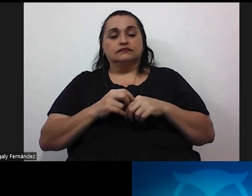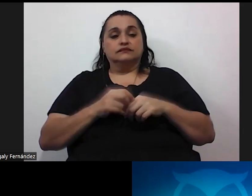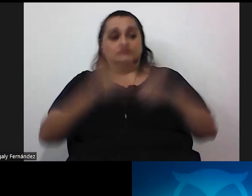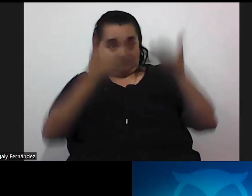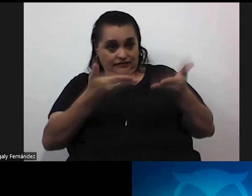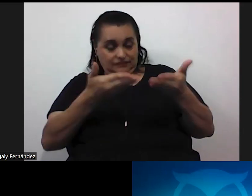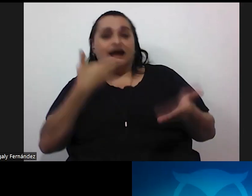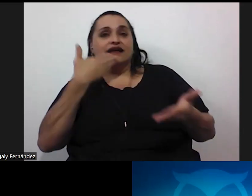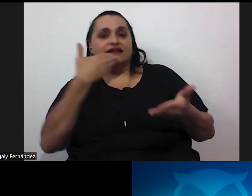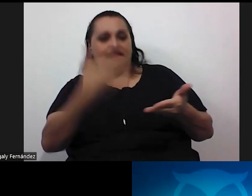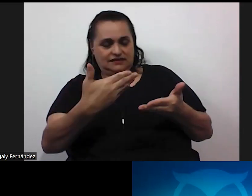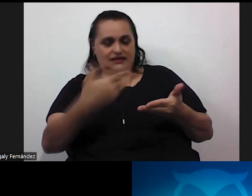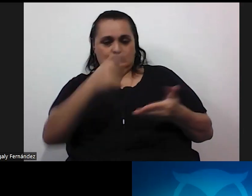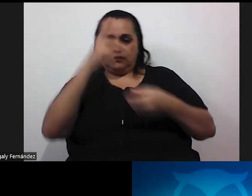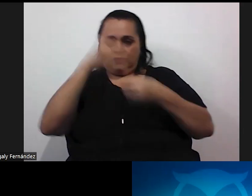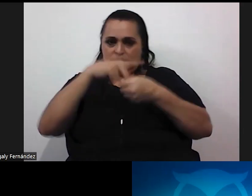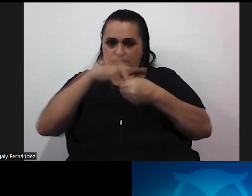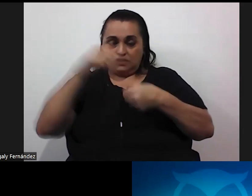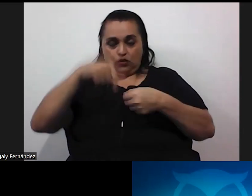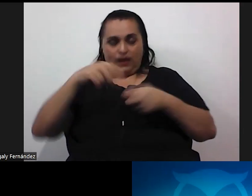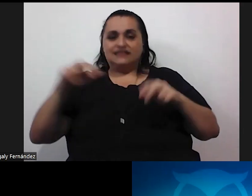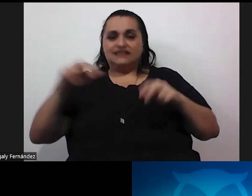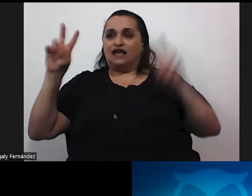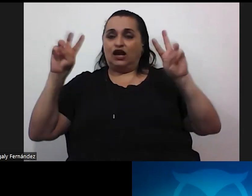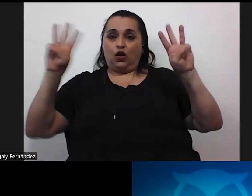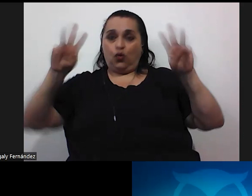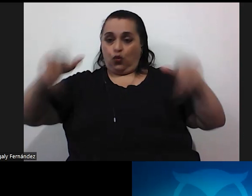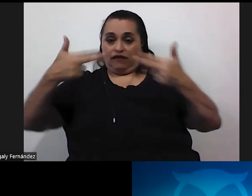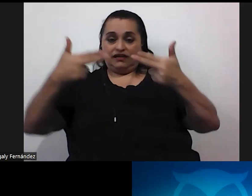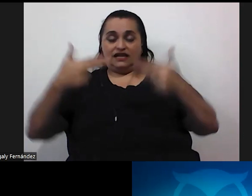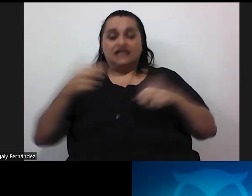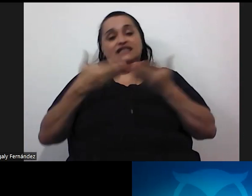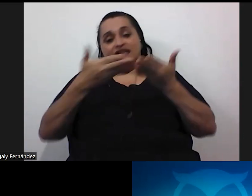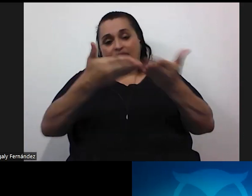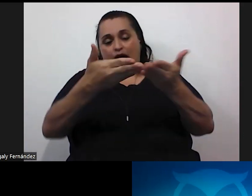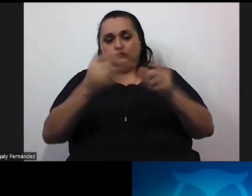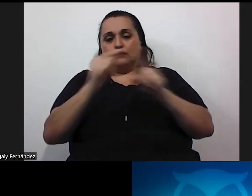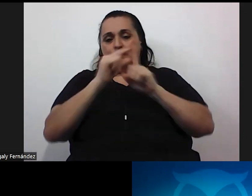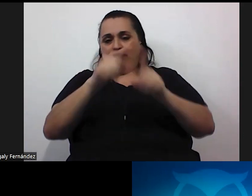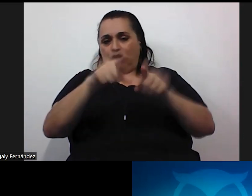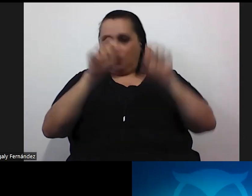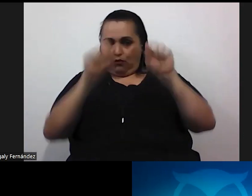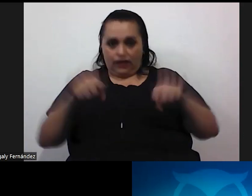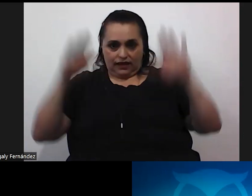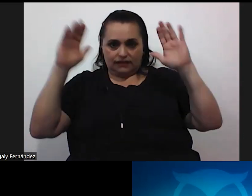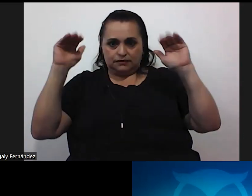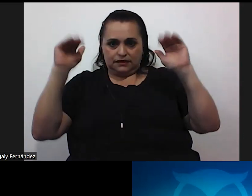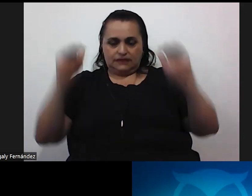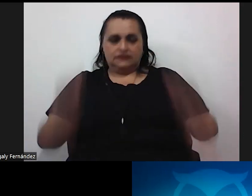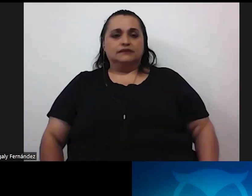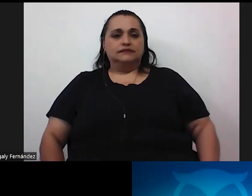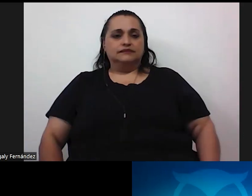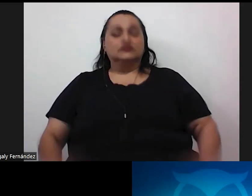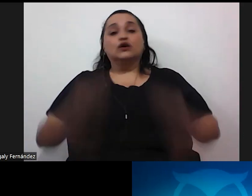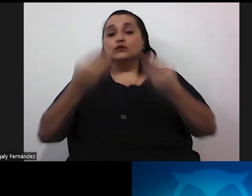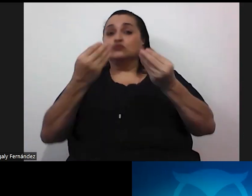agradecerle su participación en este webinario le damos un momento también la palabra para que pueda despedirse bueno muchas